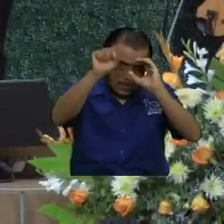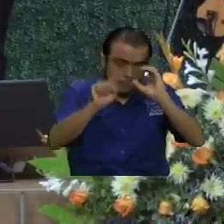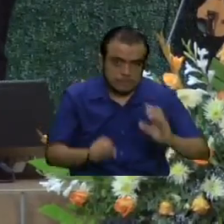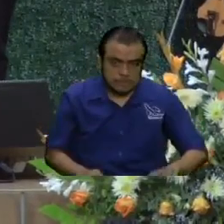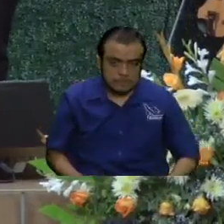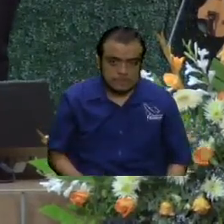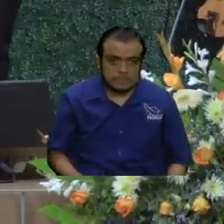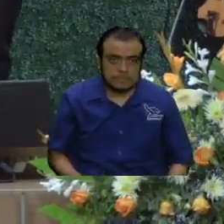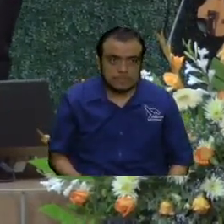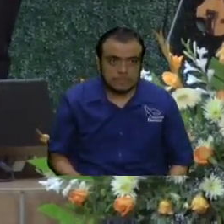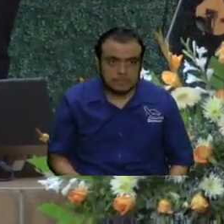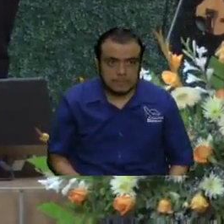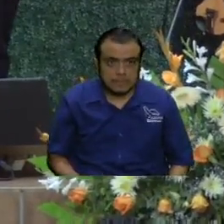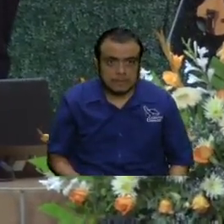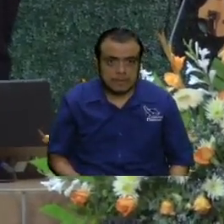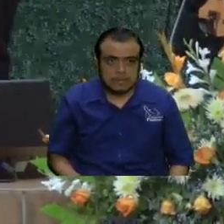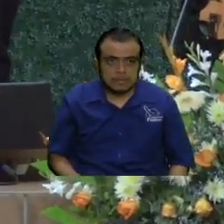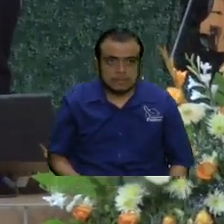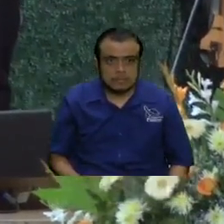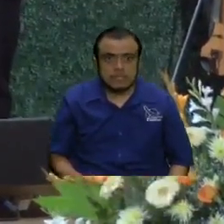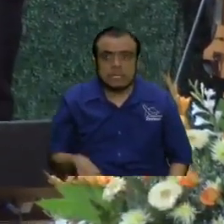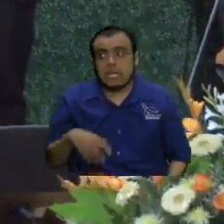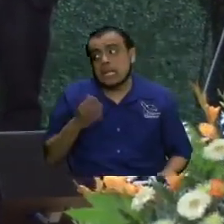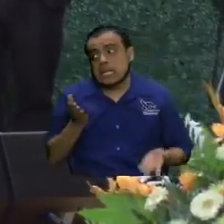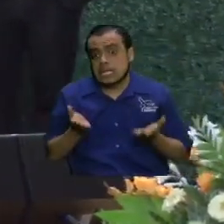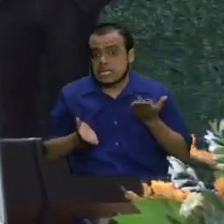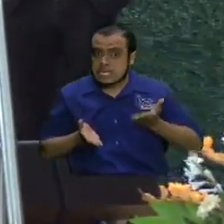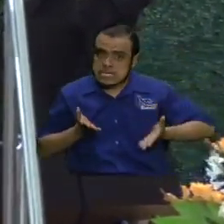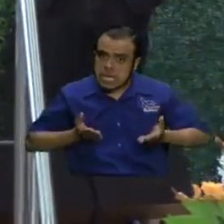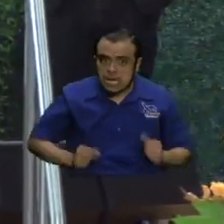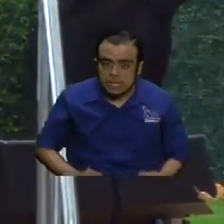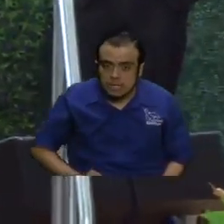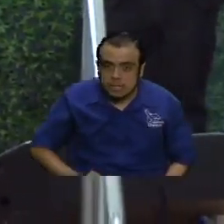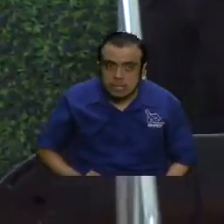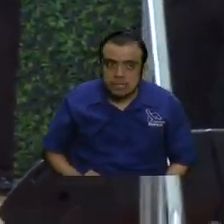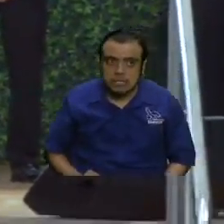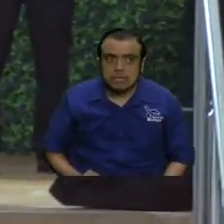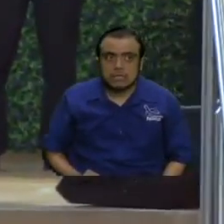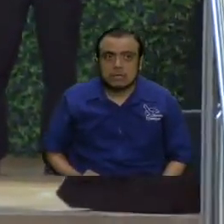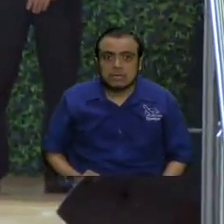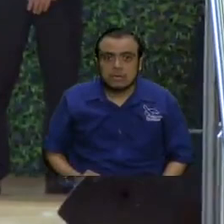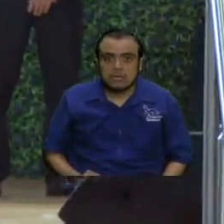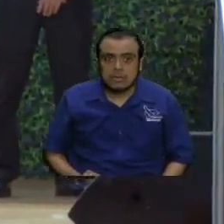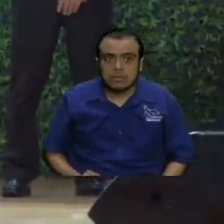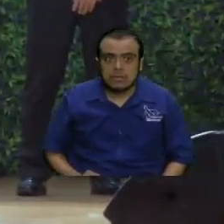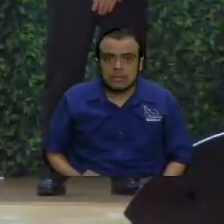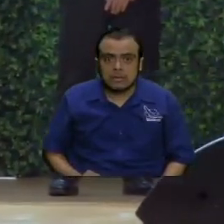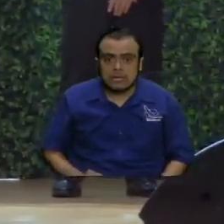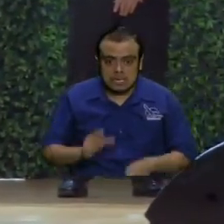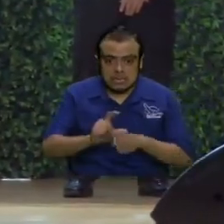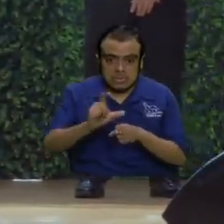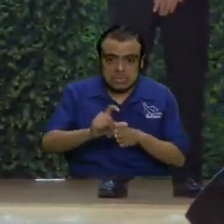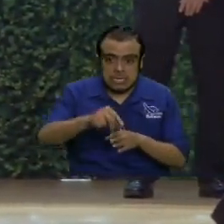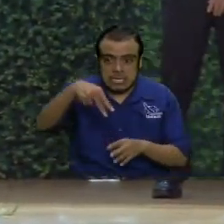quizá una de las que más claramente ha atacado en este tiempo es Netflix